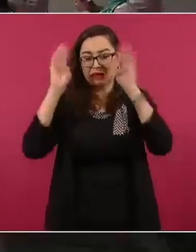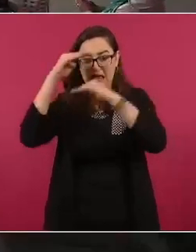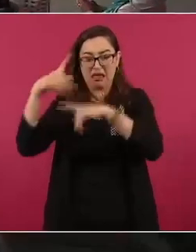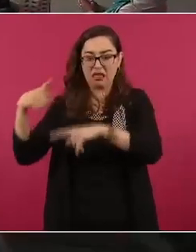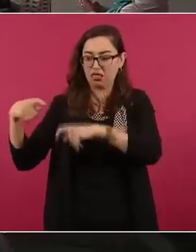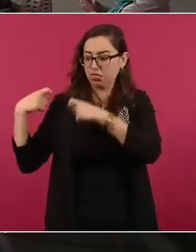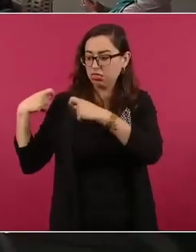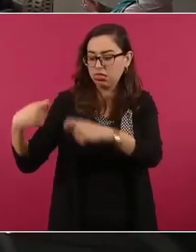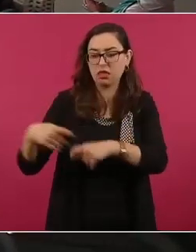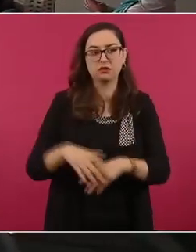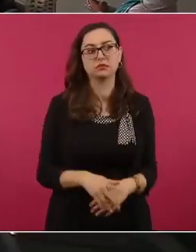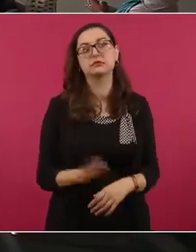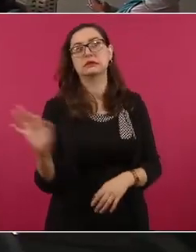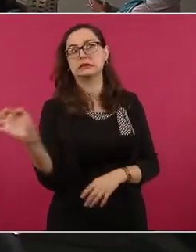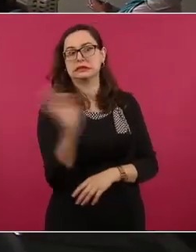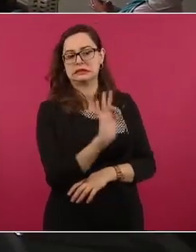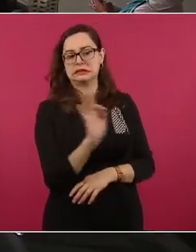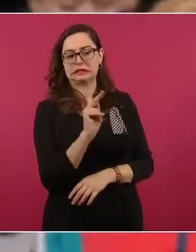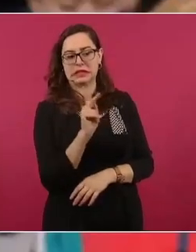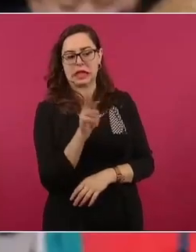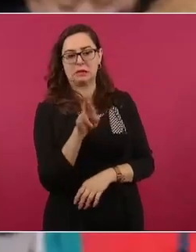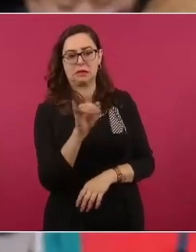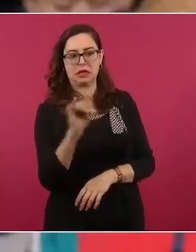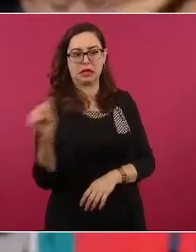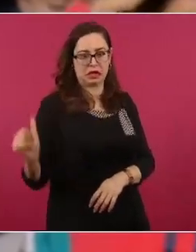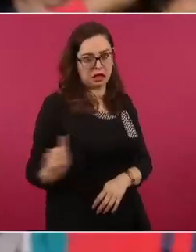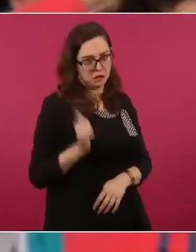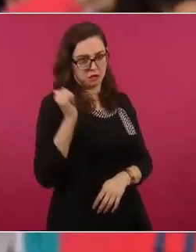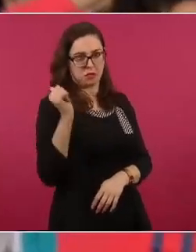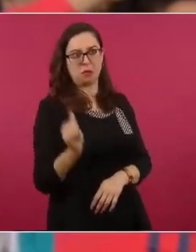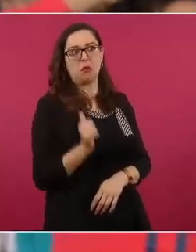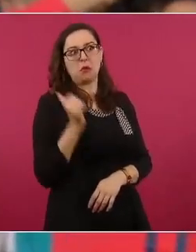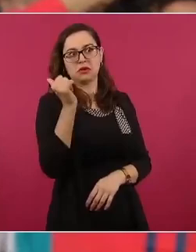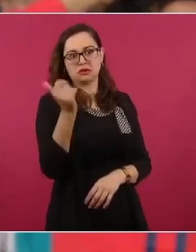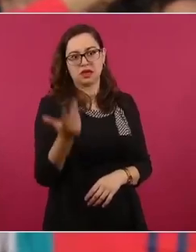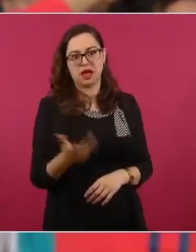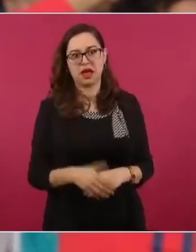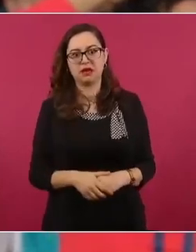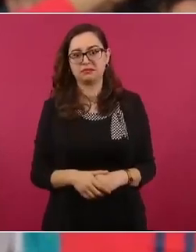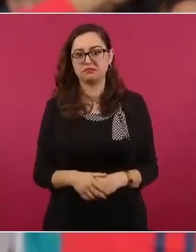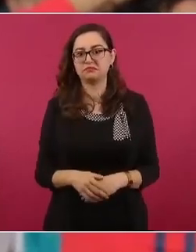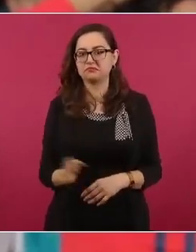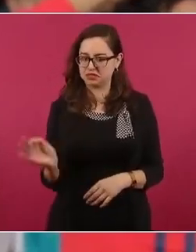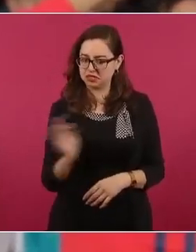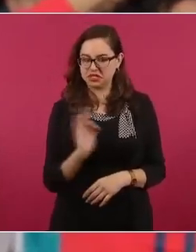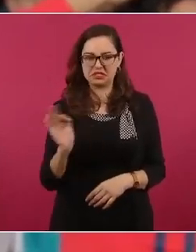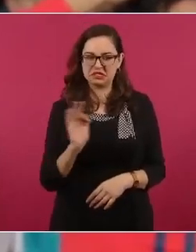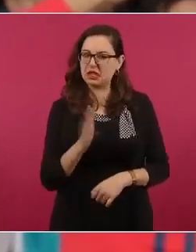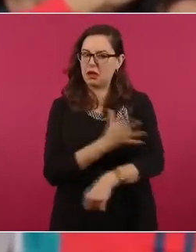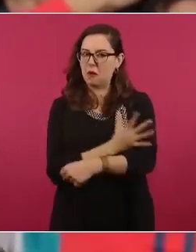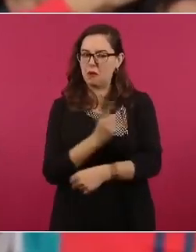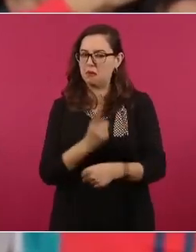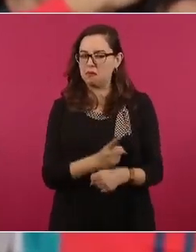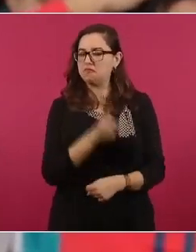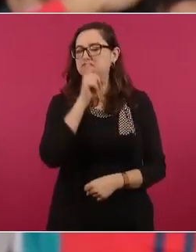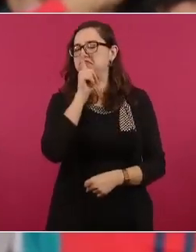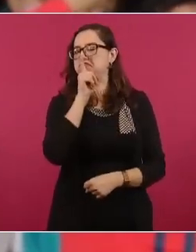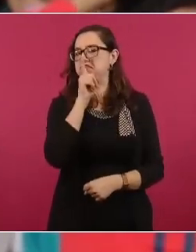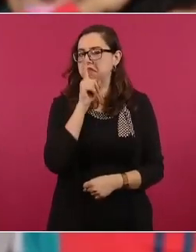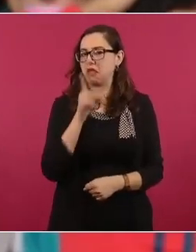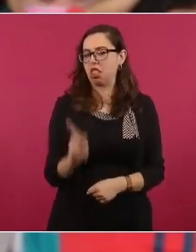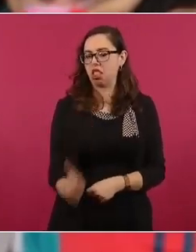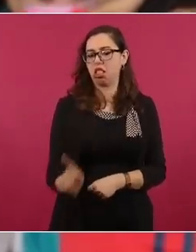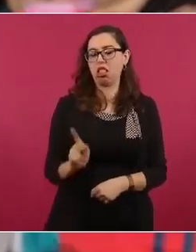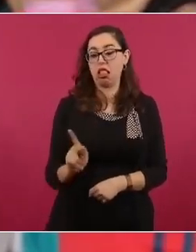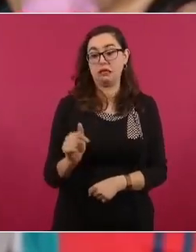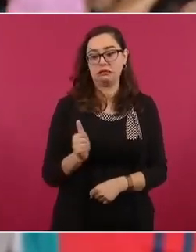es que se aproveche y con lo mal que le ha ido, ahora sí que se esté colgando de su fama. ¿Cómo? No es que se esté aprovechando el PRI y con lo mal que le